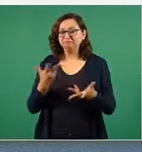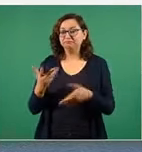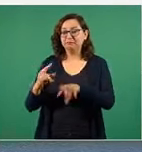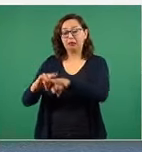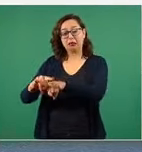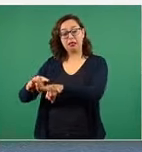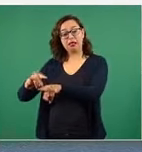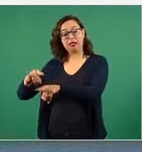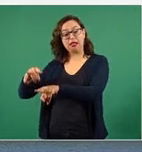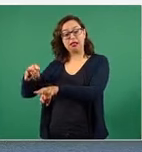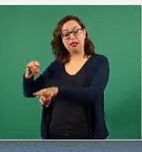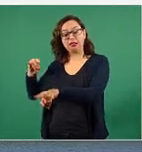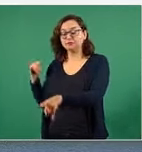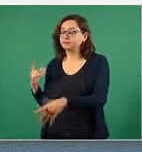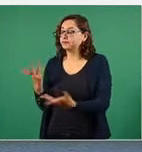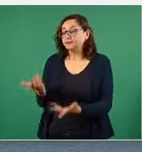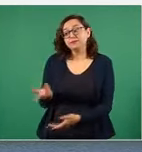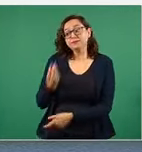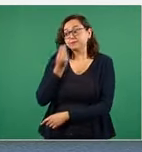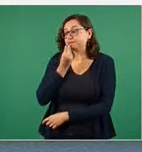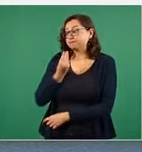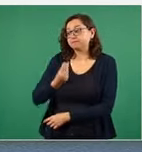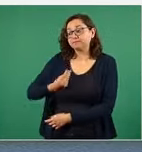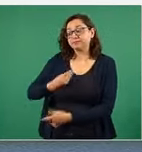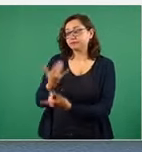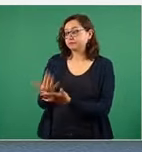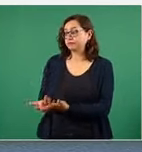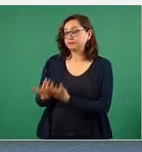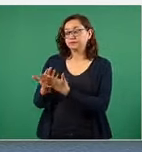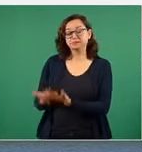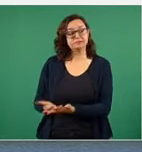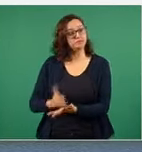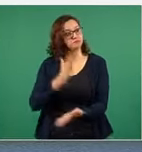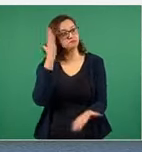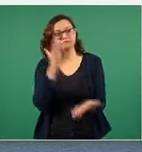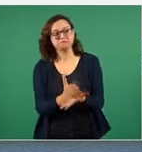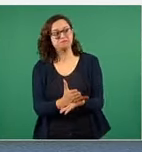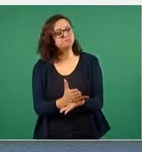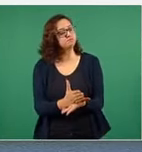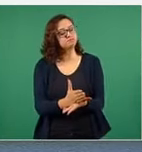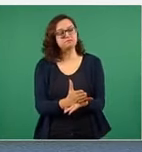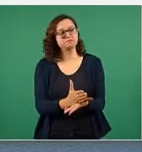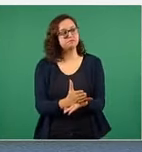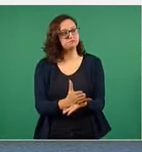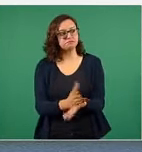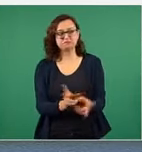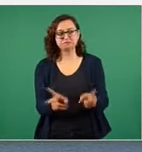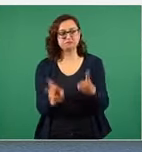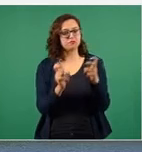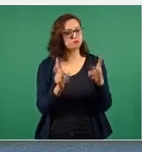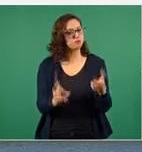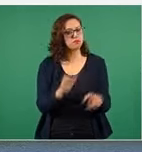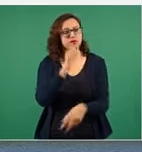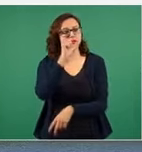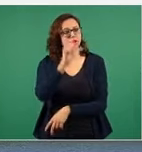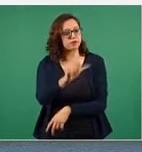logramos resolver el problema se compraron 650 pipas